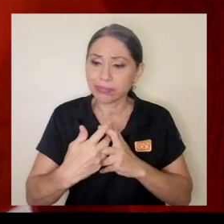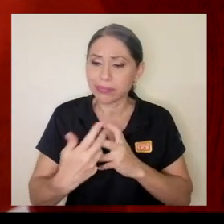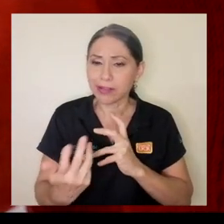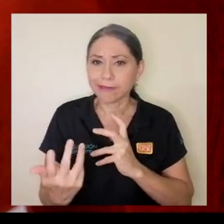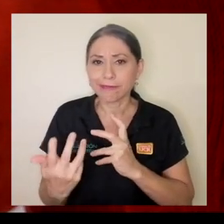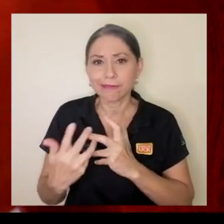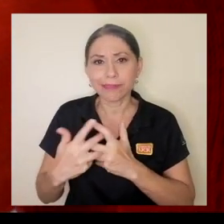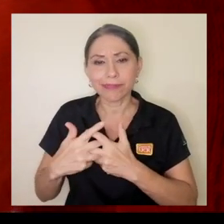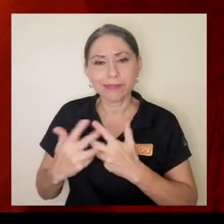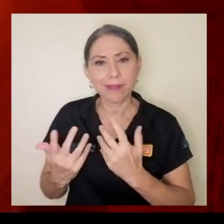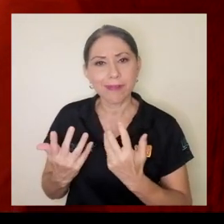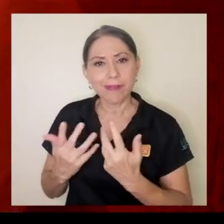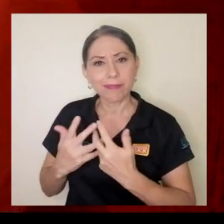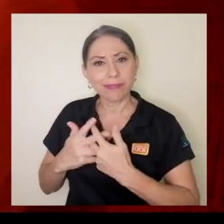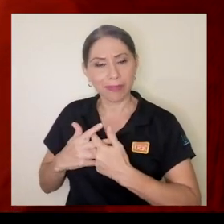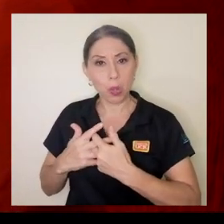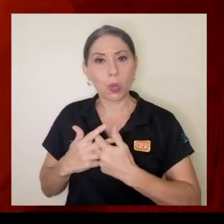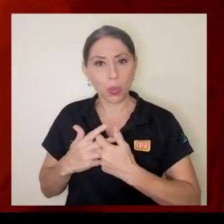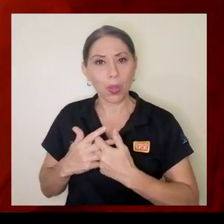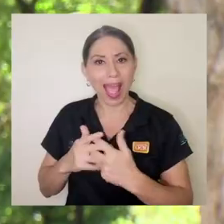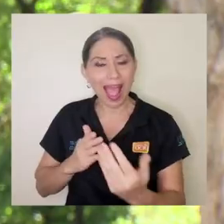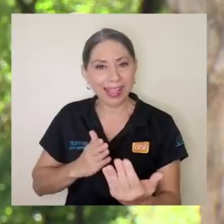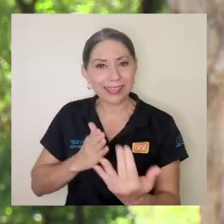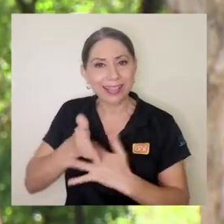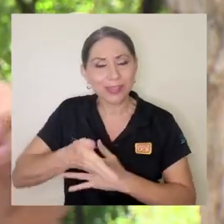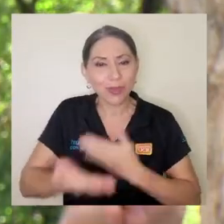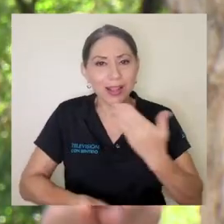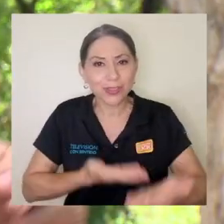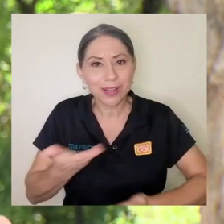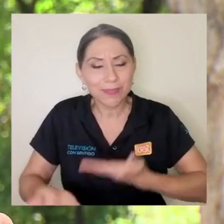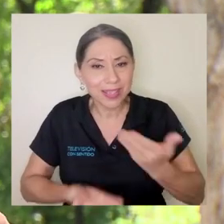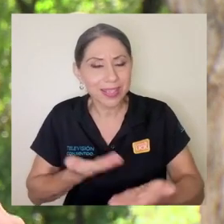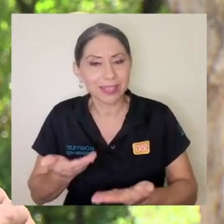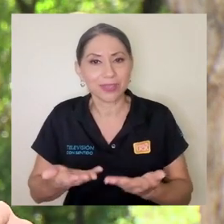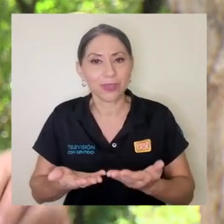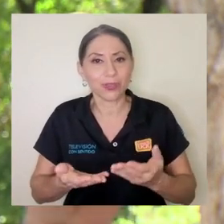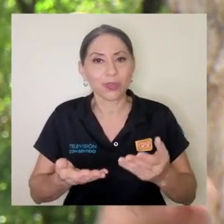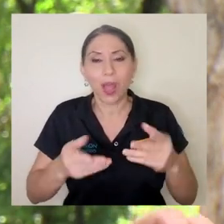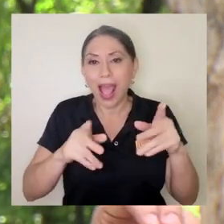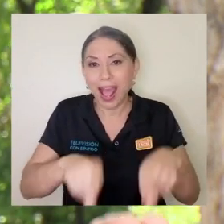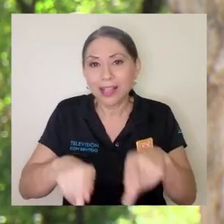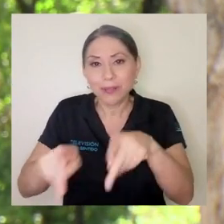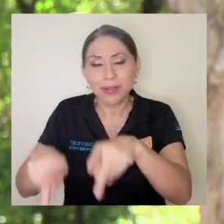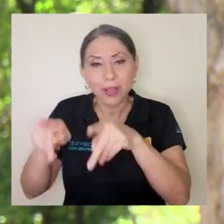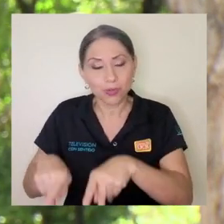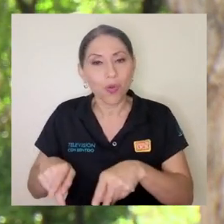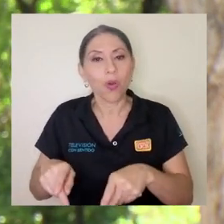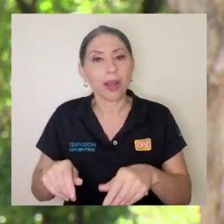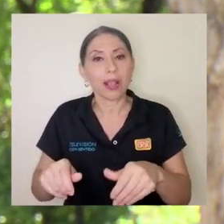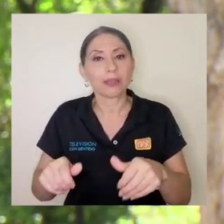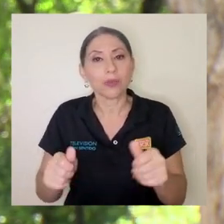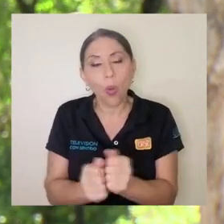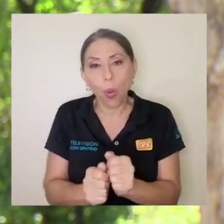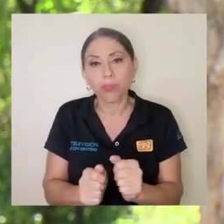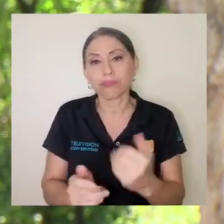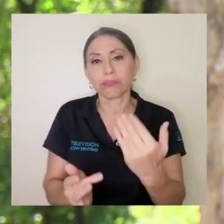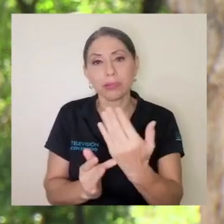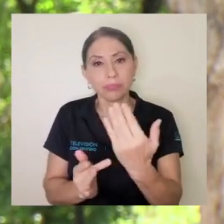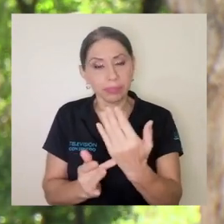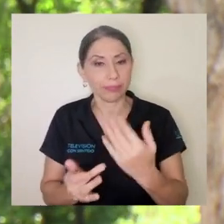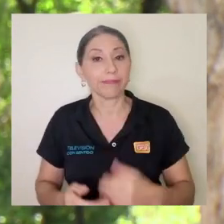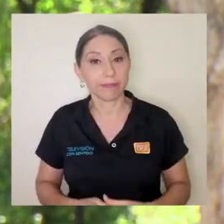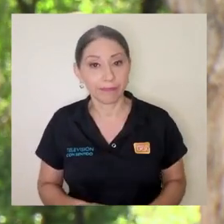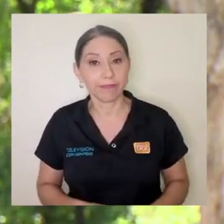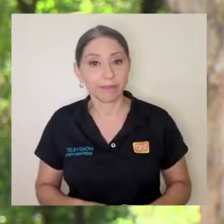acceso a los servicios o a las personas a través de los medios tecnológicos, ¿verdad? Si bien es cierto